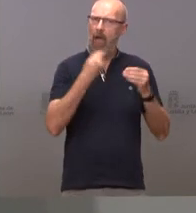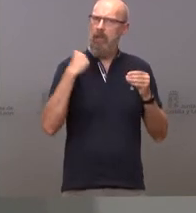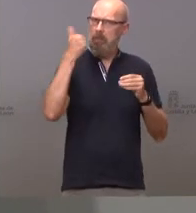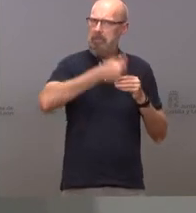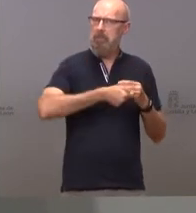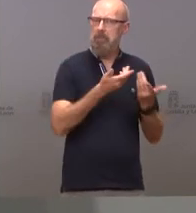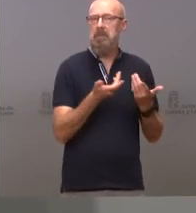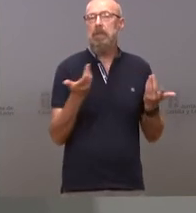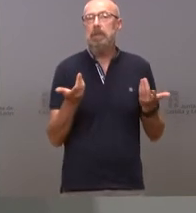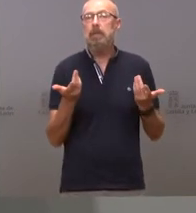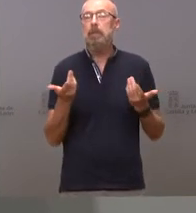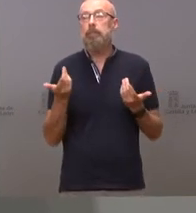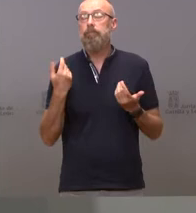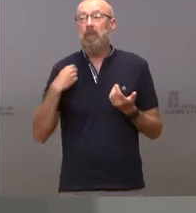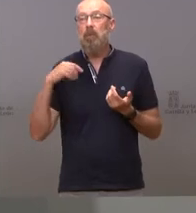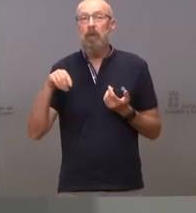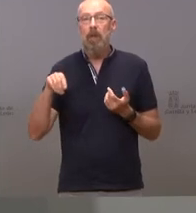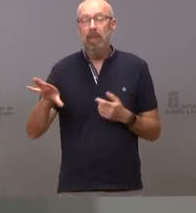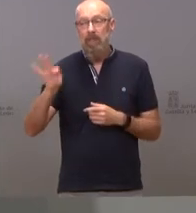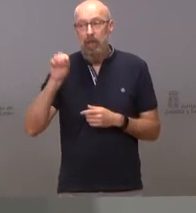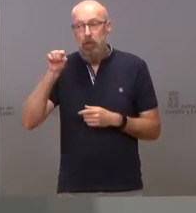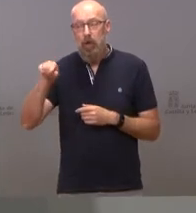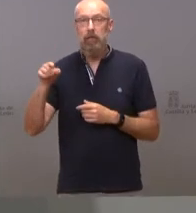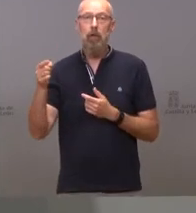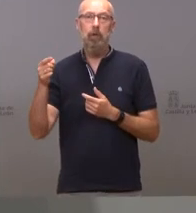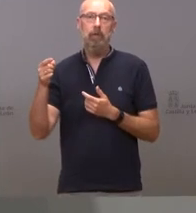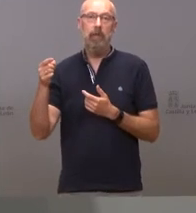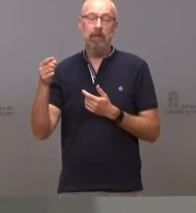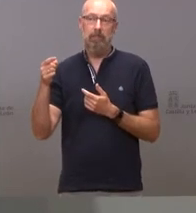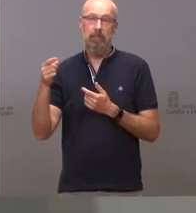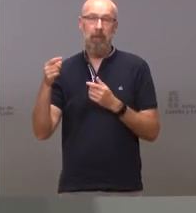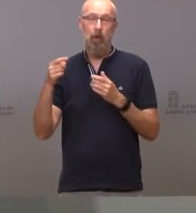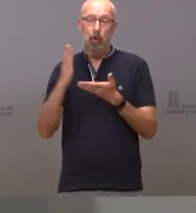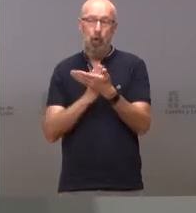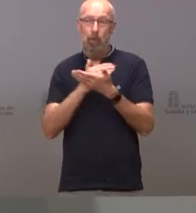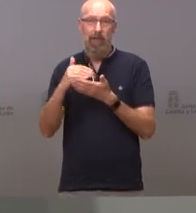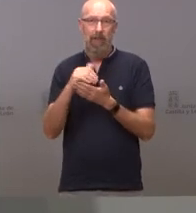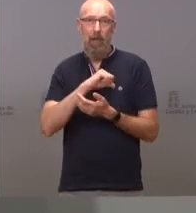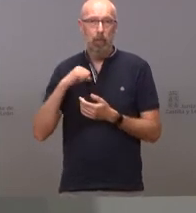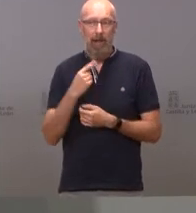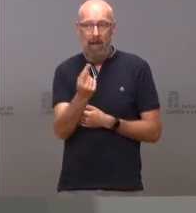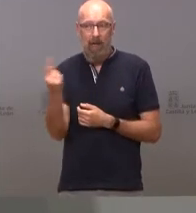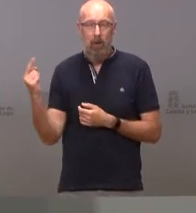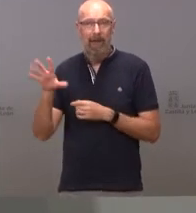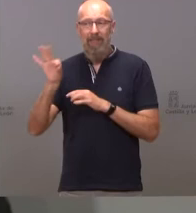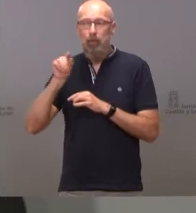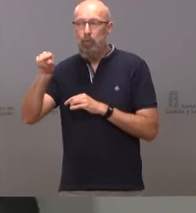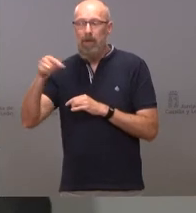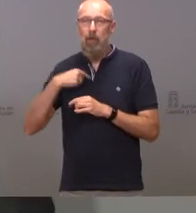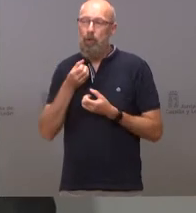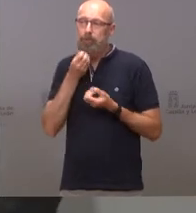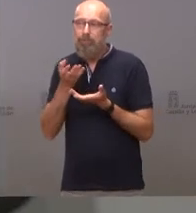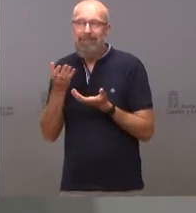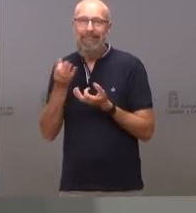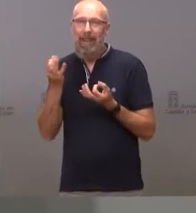sobre las decisiones de otra administración autonómica, permítame que no me manifieste.